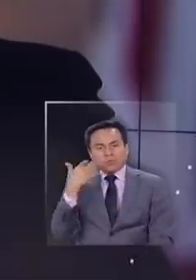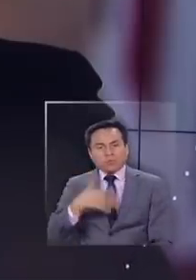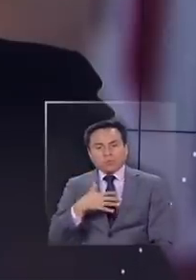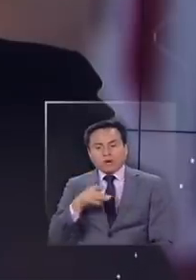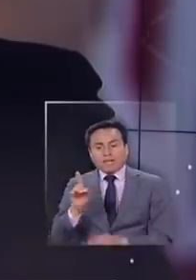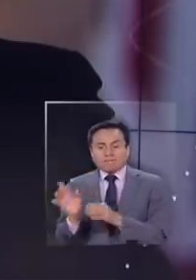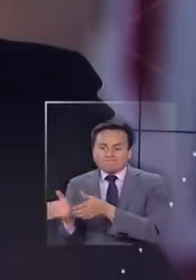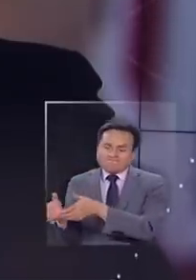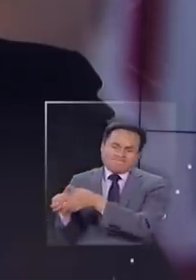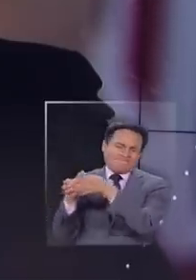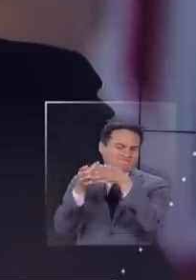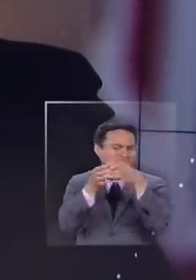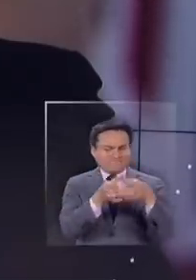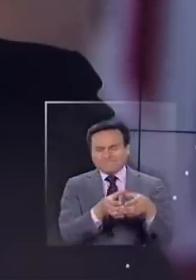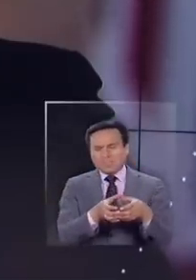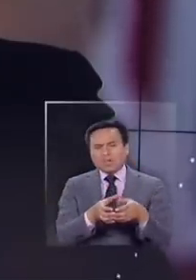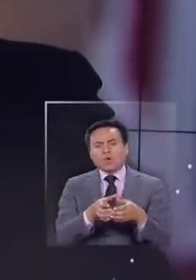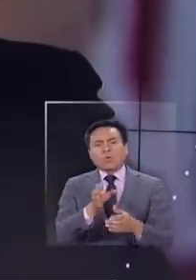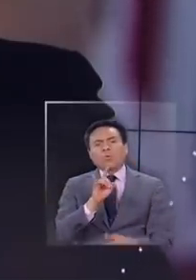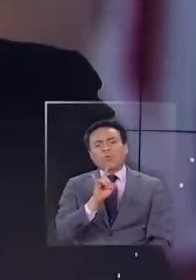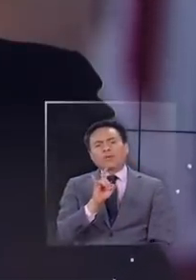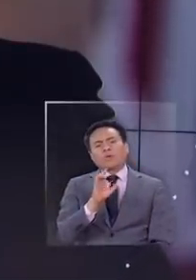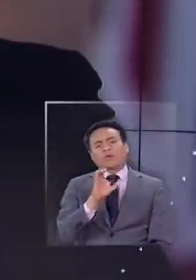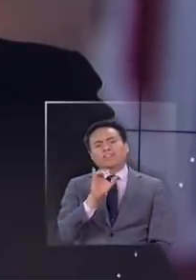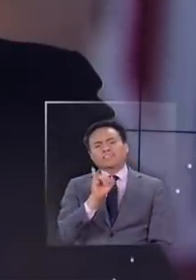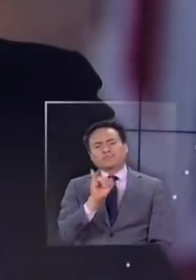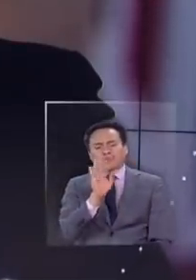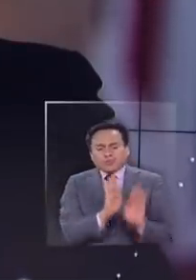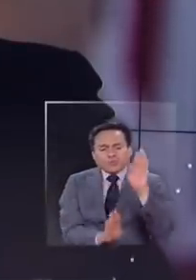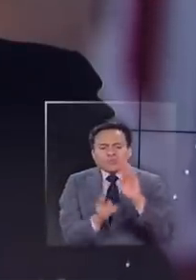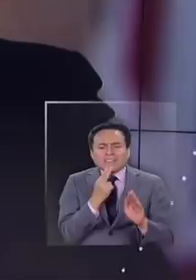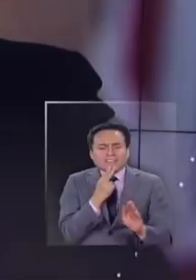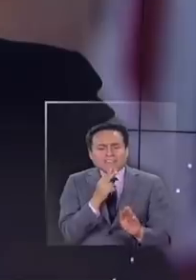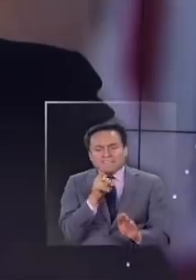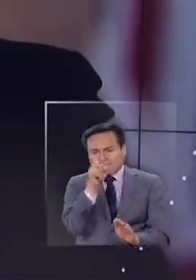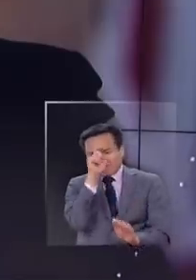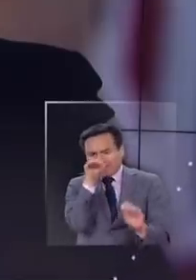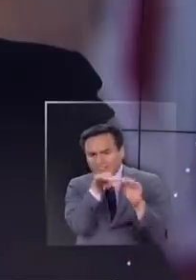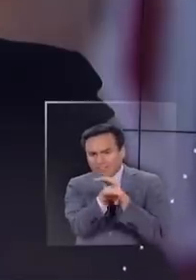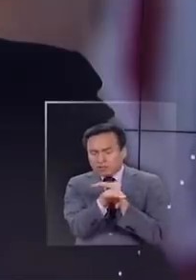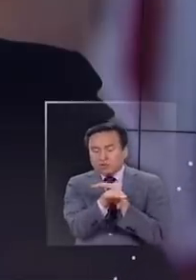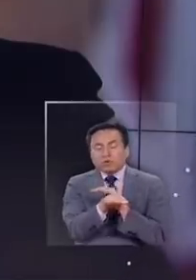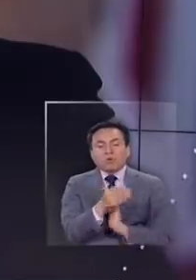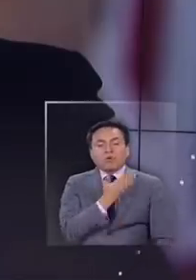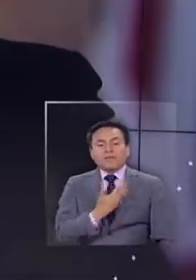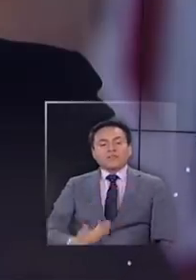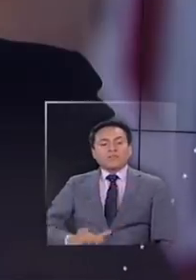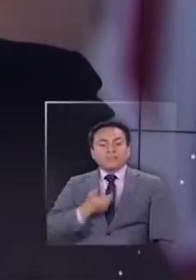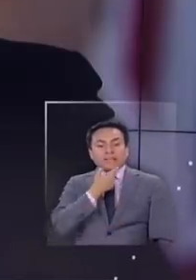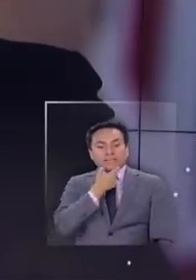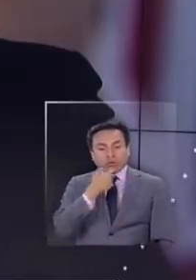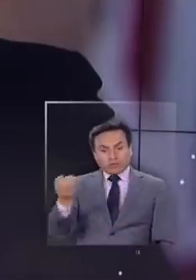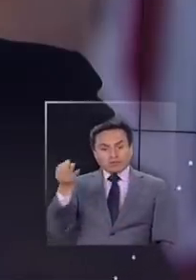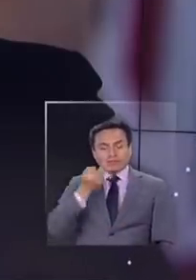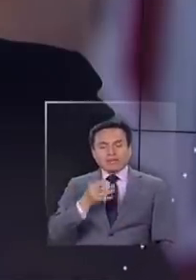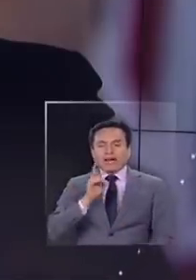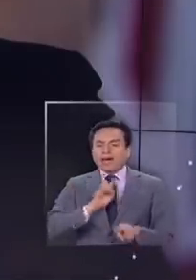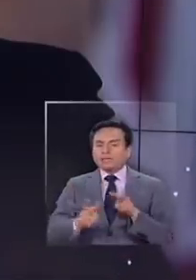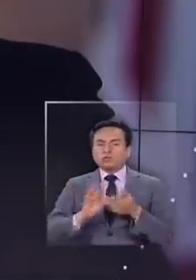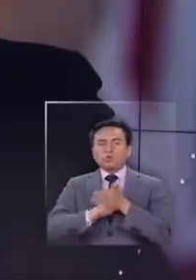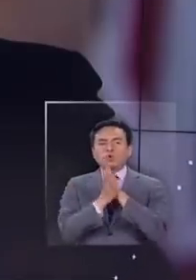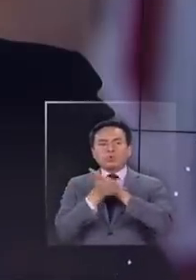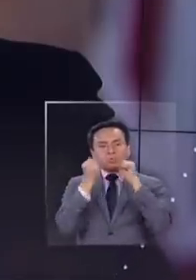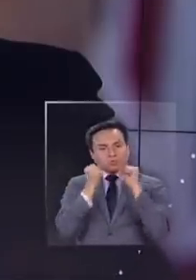trasladado a la unidad de cuidados intensivos. Desde el gobierno británico aseguraron que están haciendo